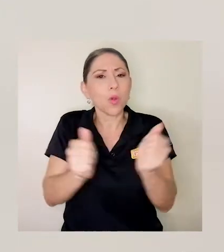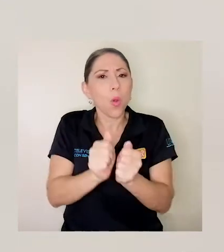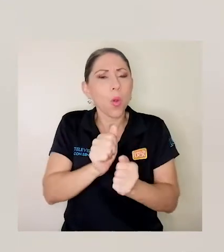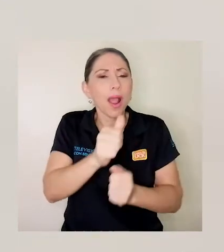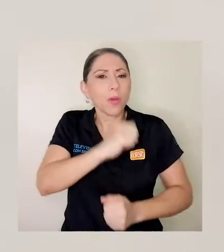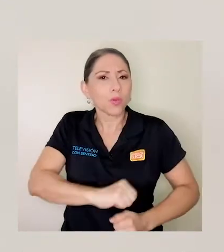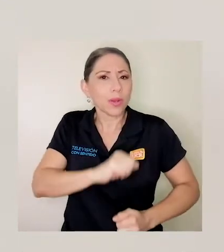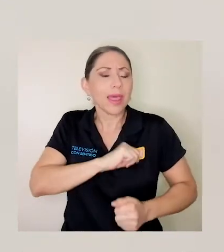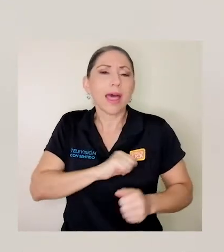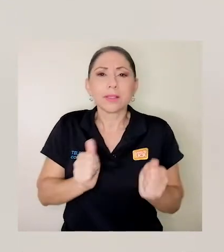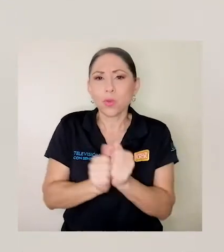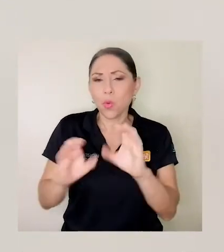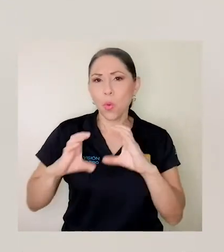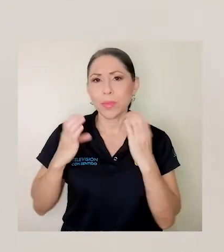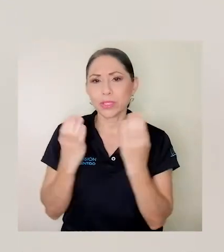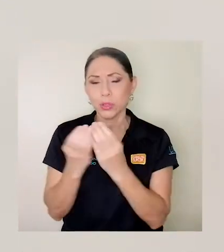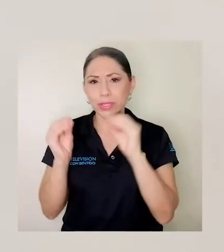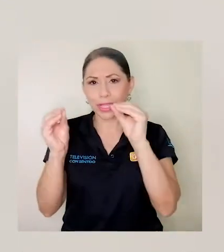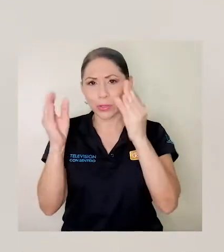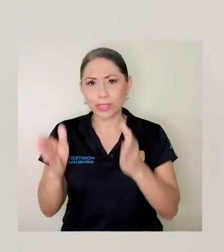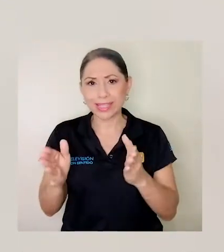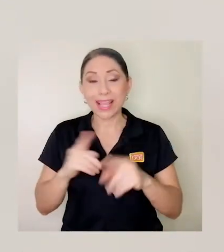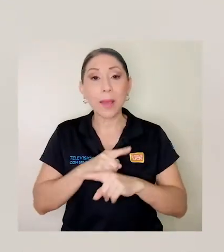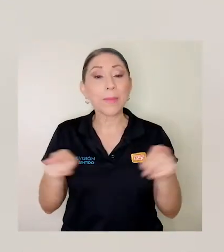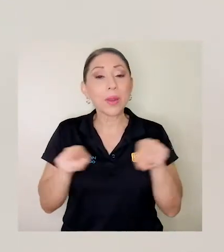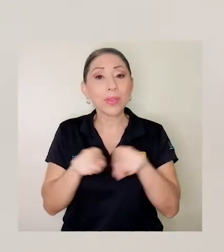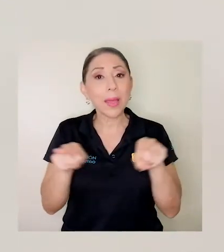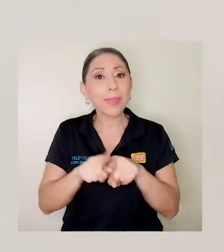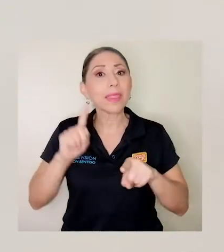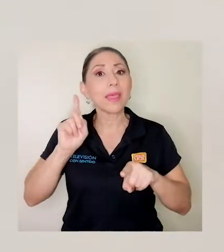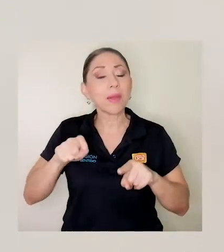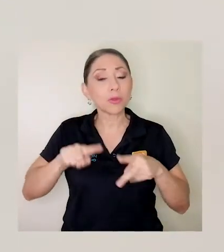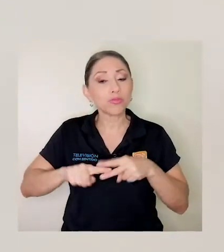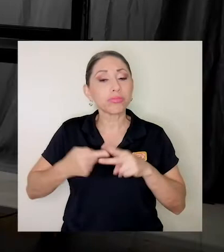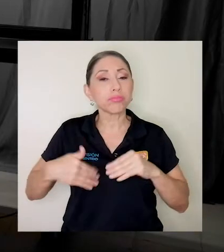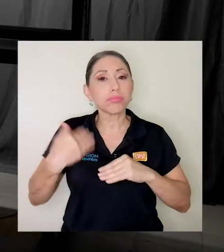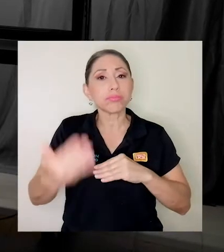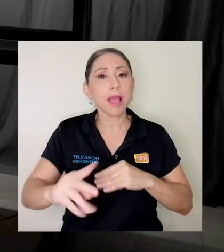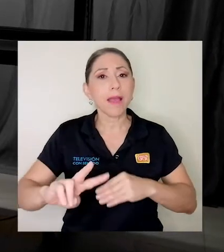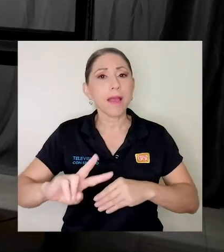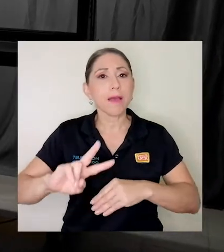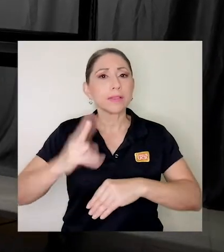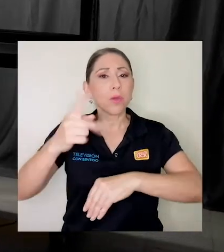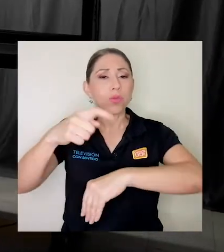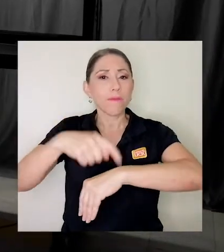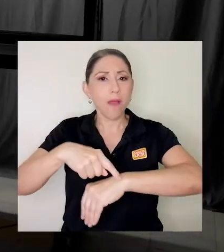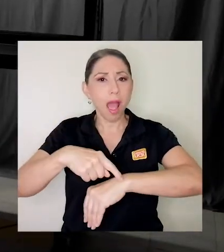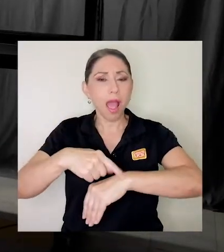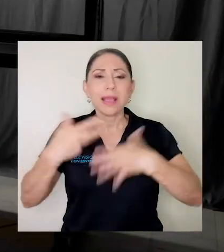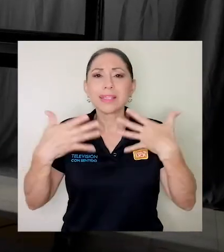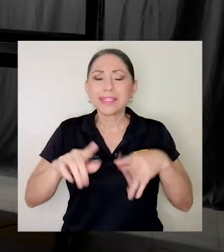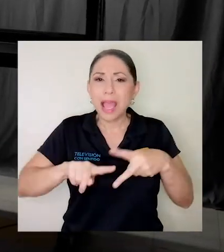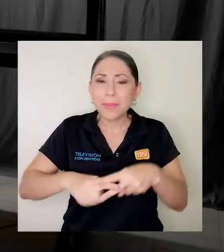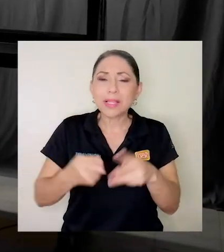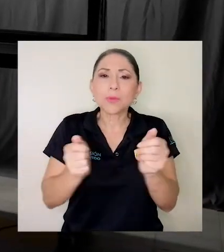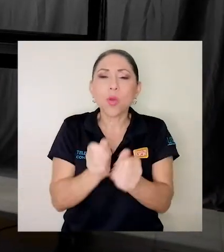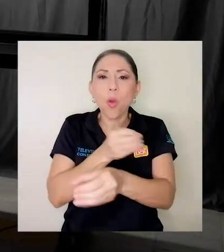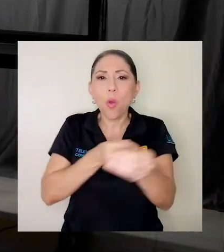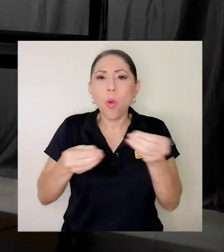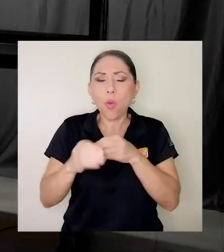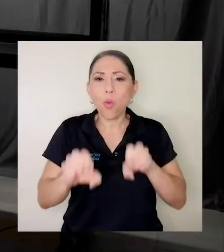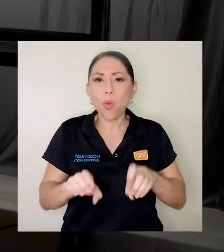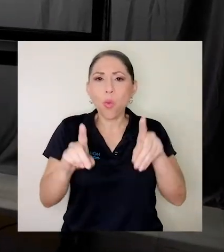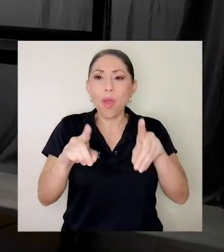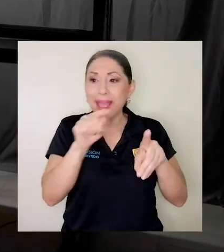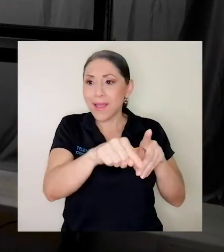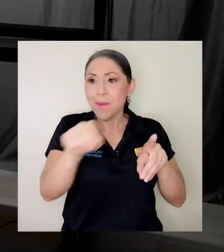las comisiones de docencia, pero también tenemos que dar paso a la fase 2, donde empezamos ya a ver unidades académicas que se